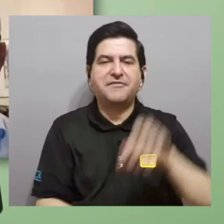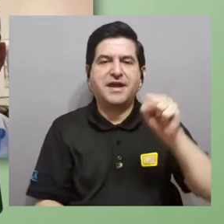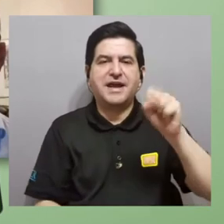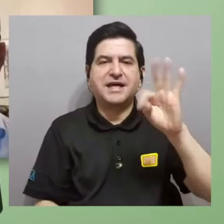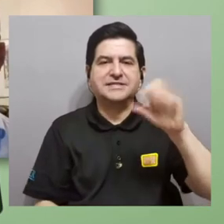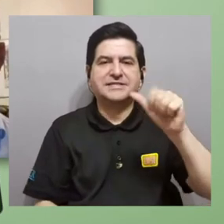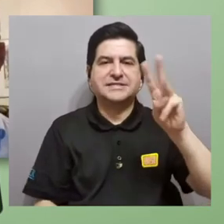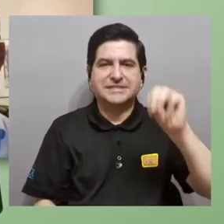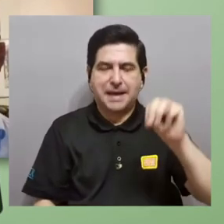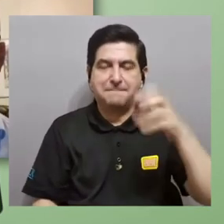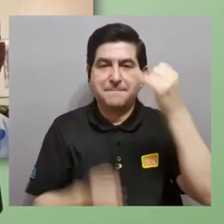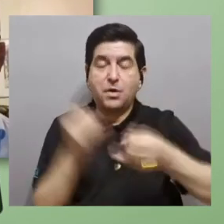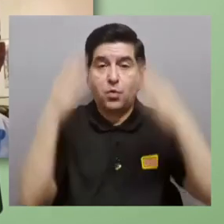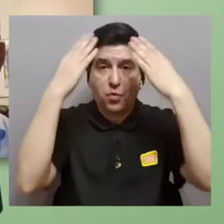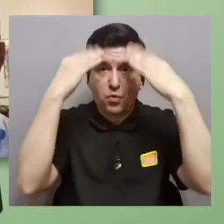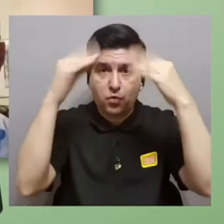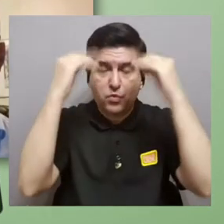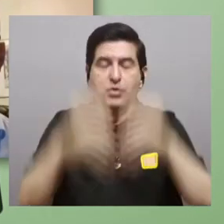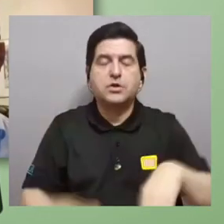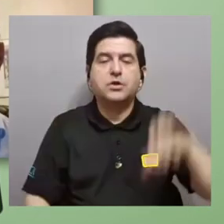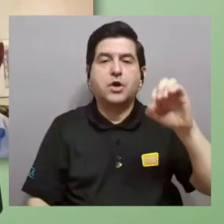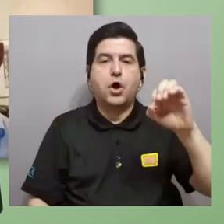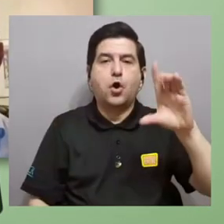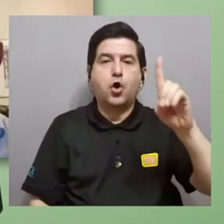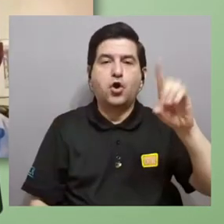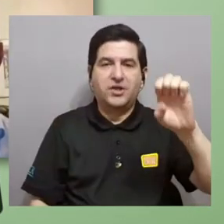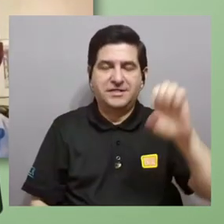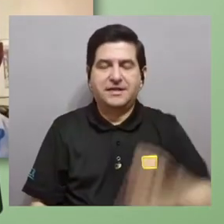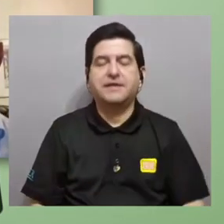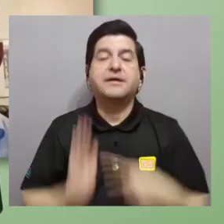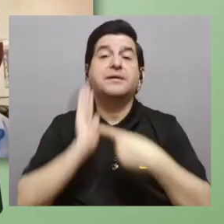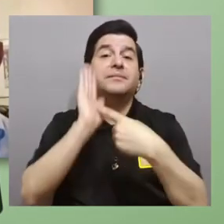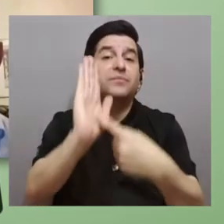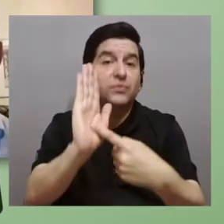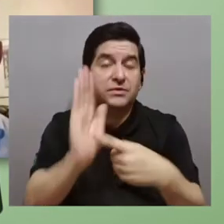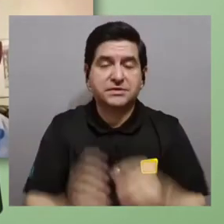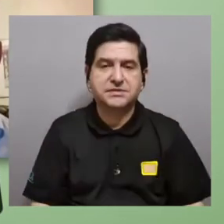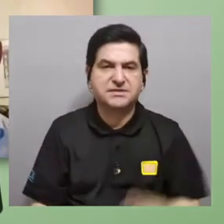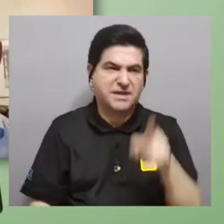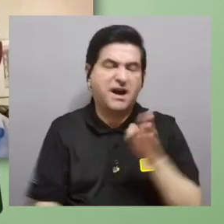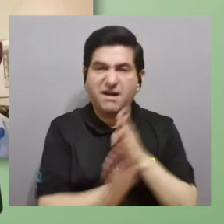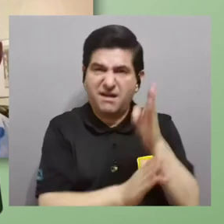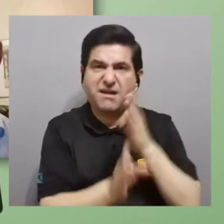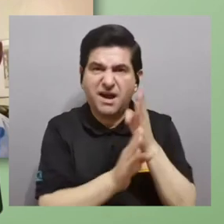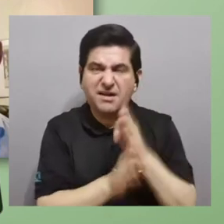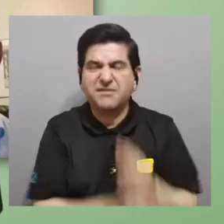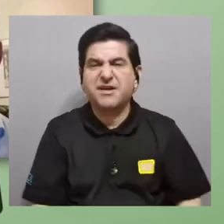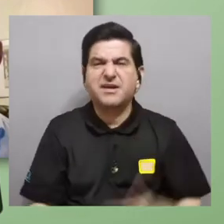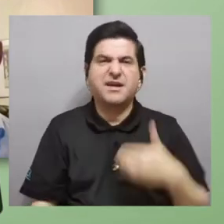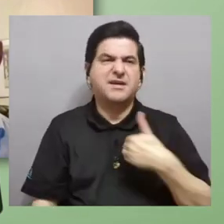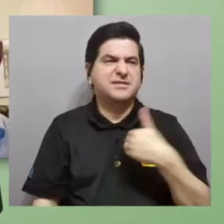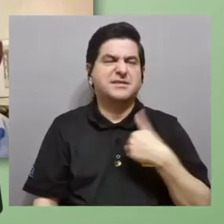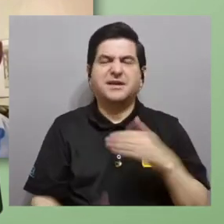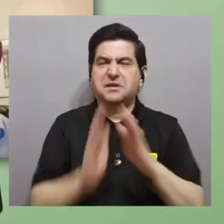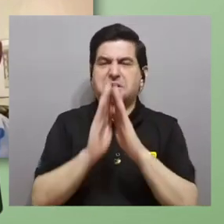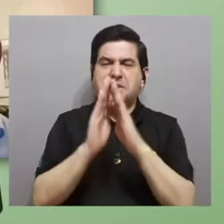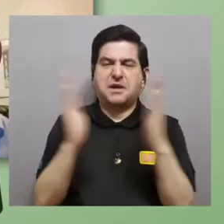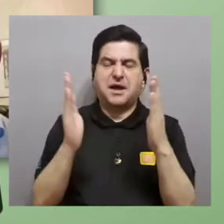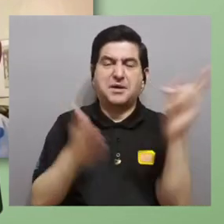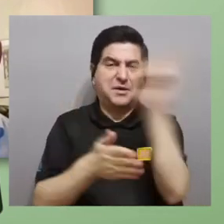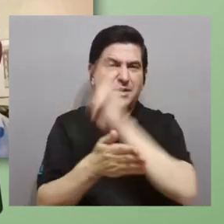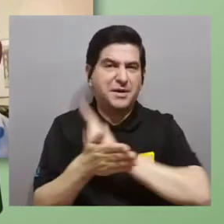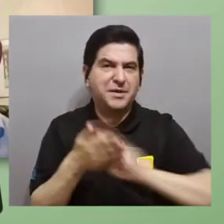dado que el último informe de la OCD nos indica que estas carreras apenas tienen una apertura